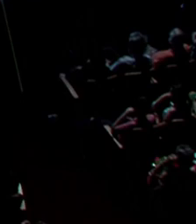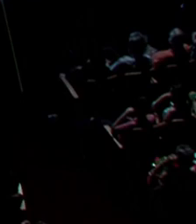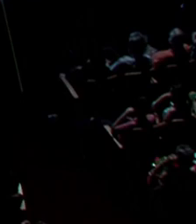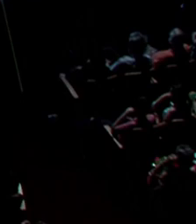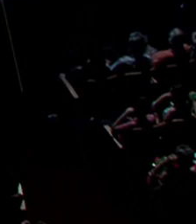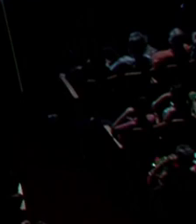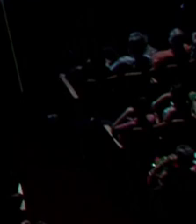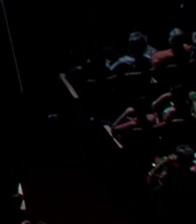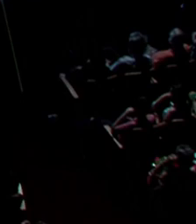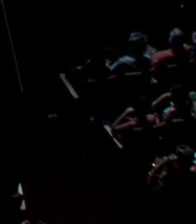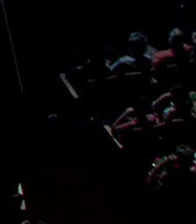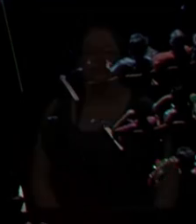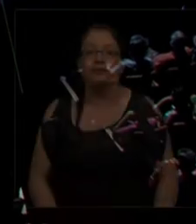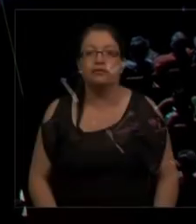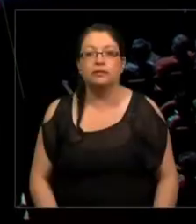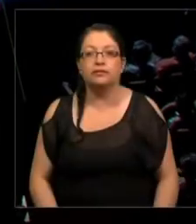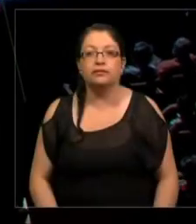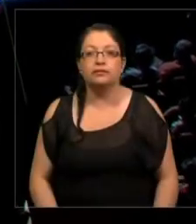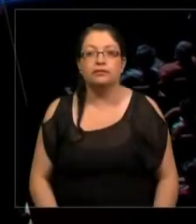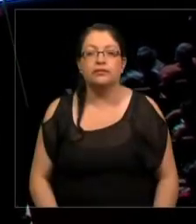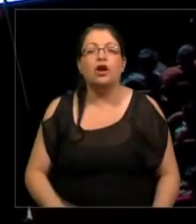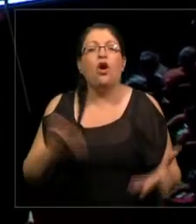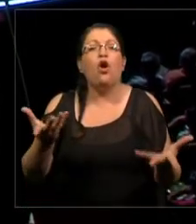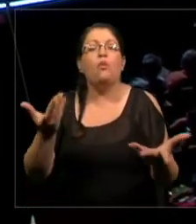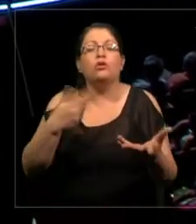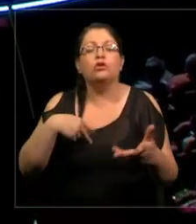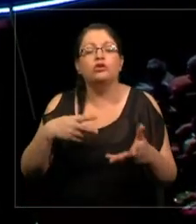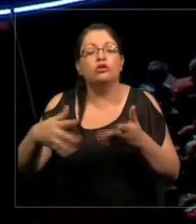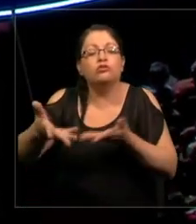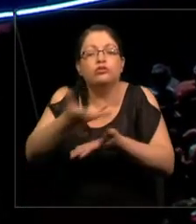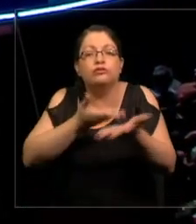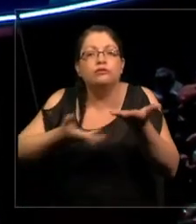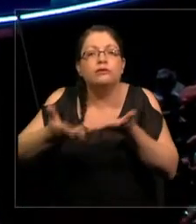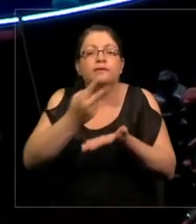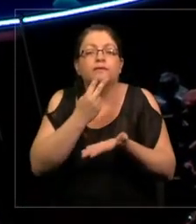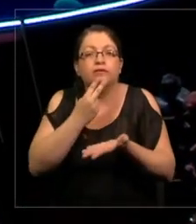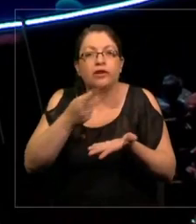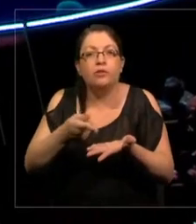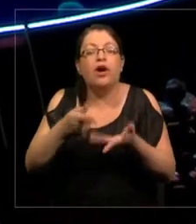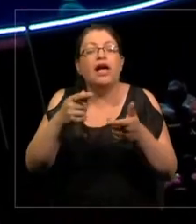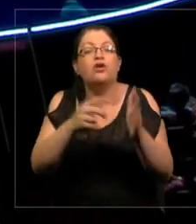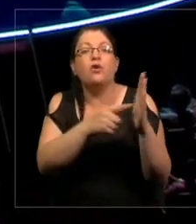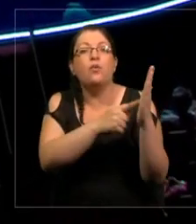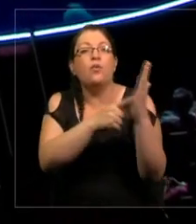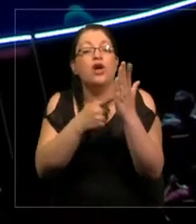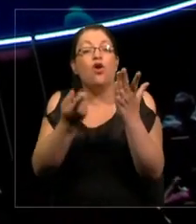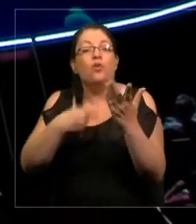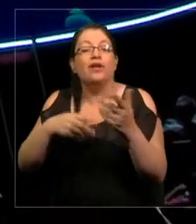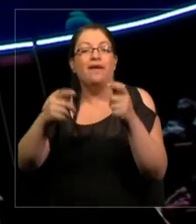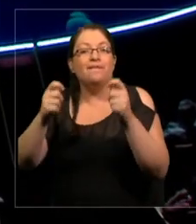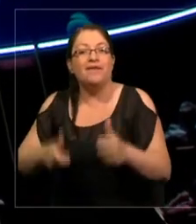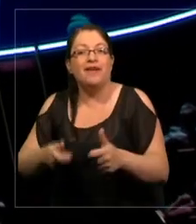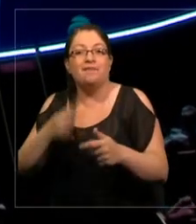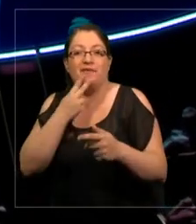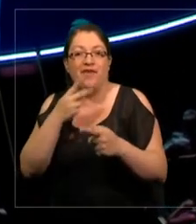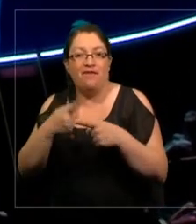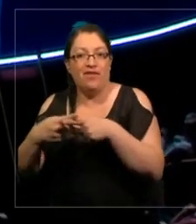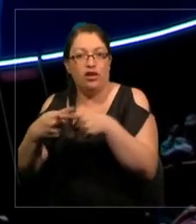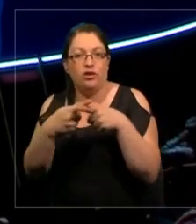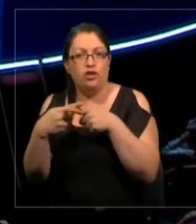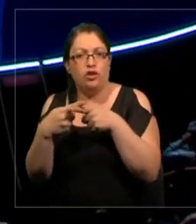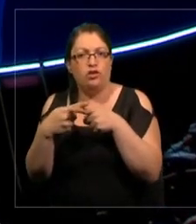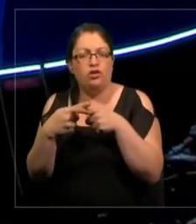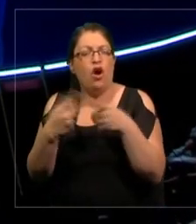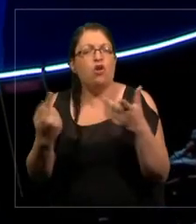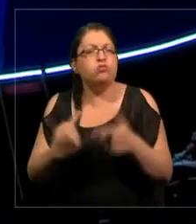La forma en que habitamos nuestros espacios de vida es muchas veces el reflejo de nuestras habilidades para vivir en sociedad. ¿Cuál es el impacto de la